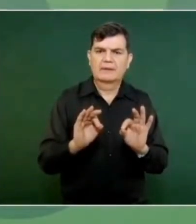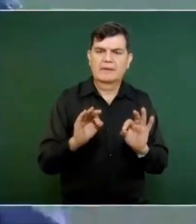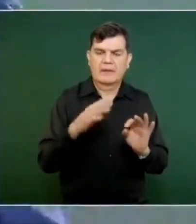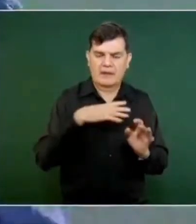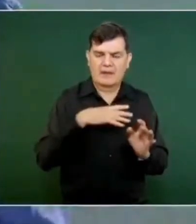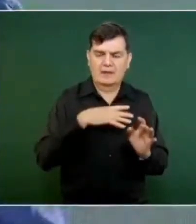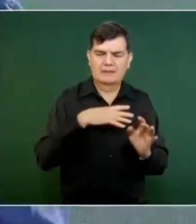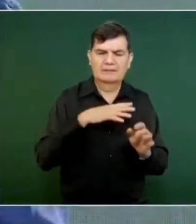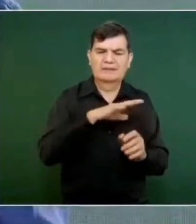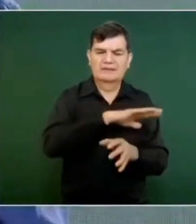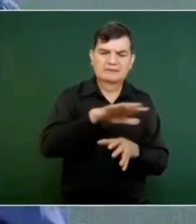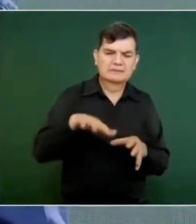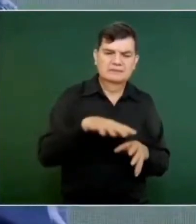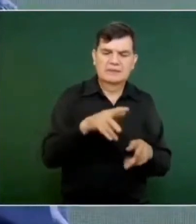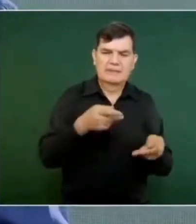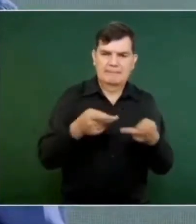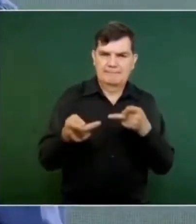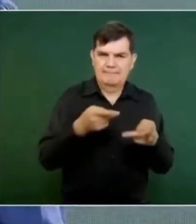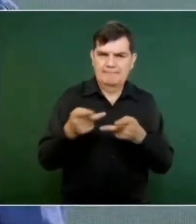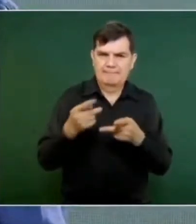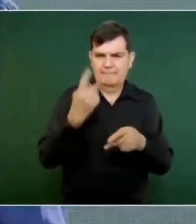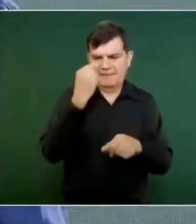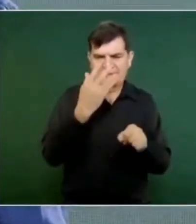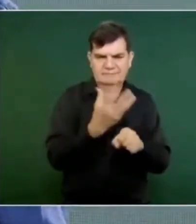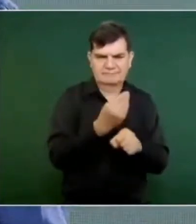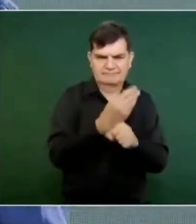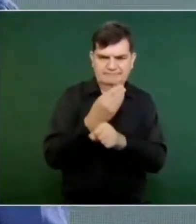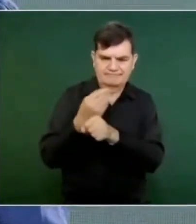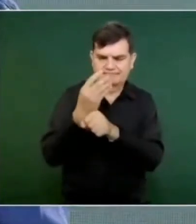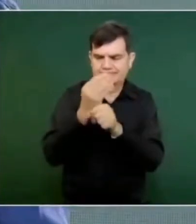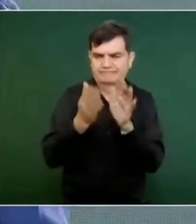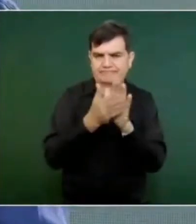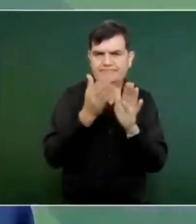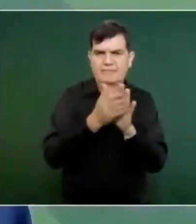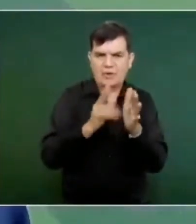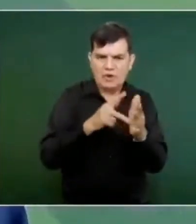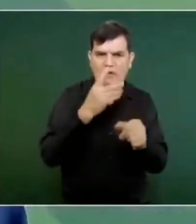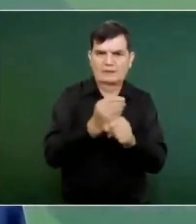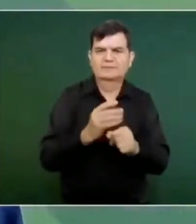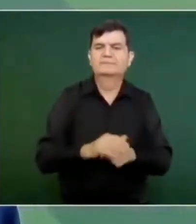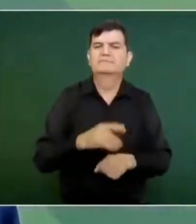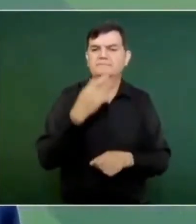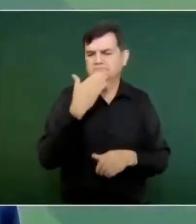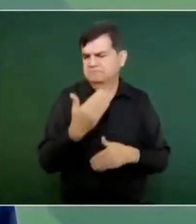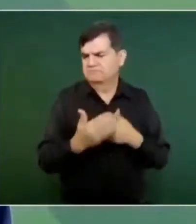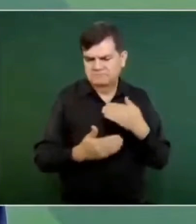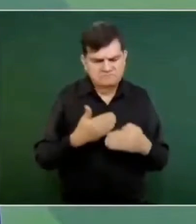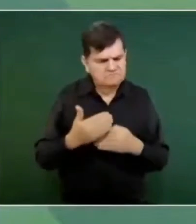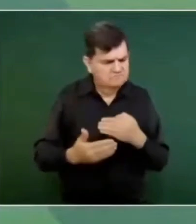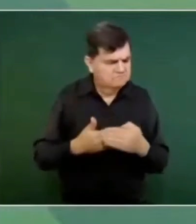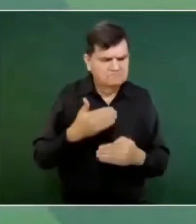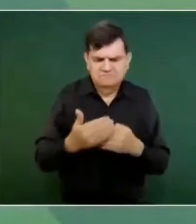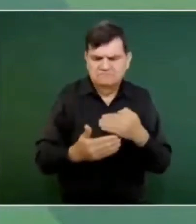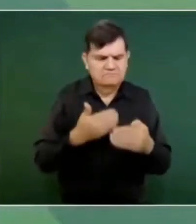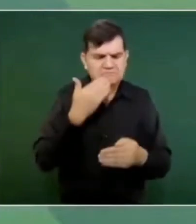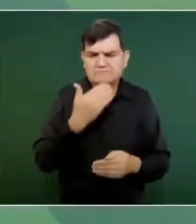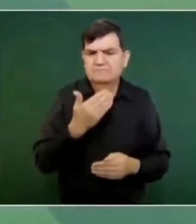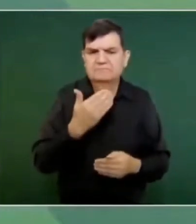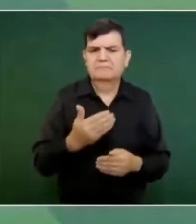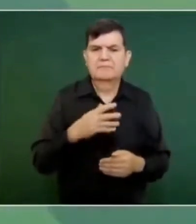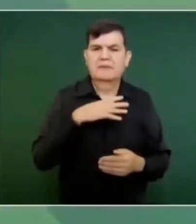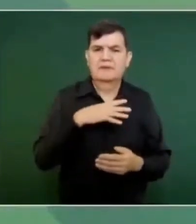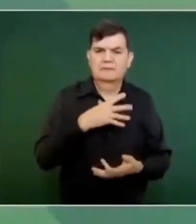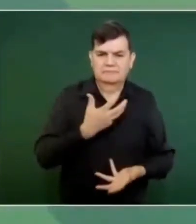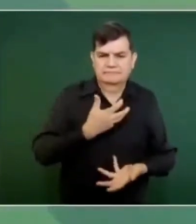comprende en el plan de reconstrucción. vamos bien. En cuanto a